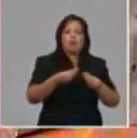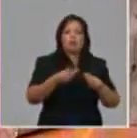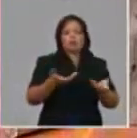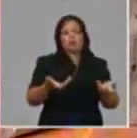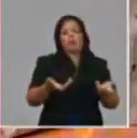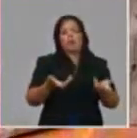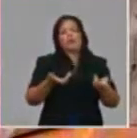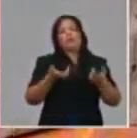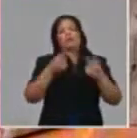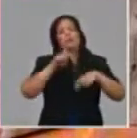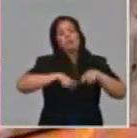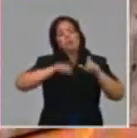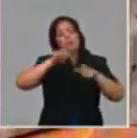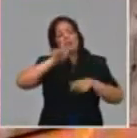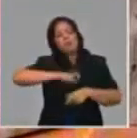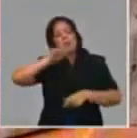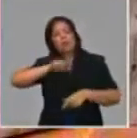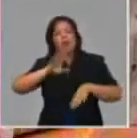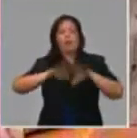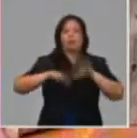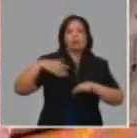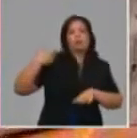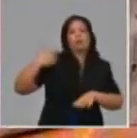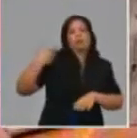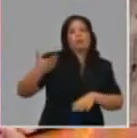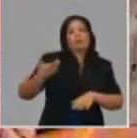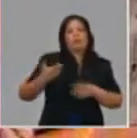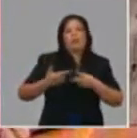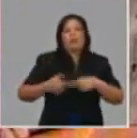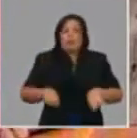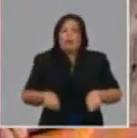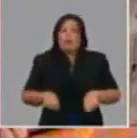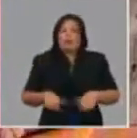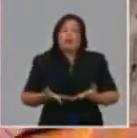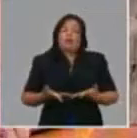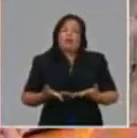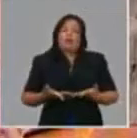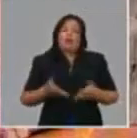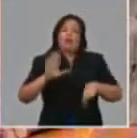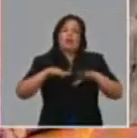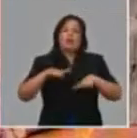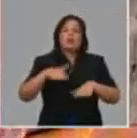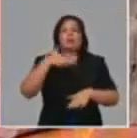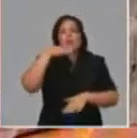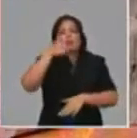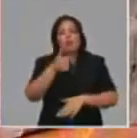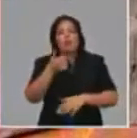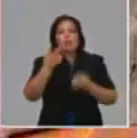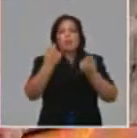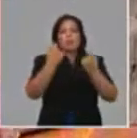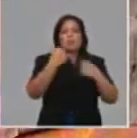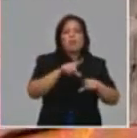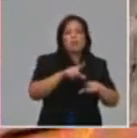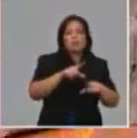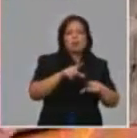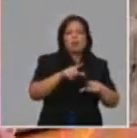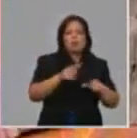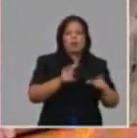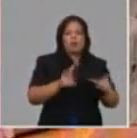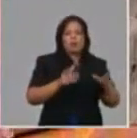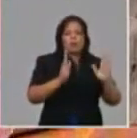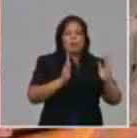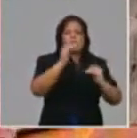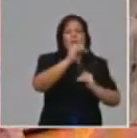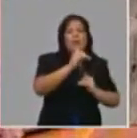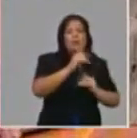Pero preferimos que era, o sea, consideramos que era preferible venderlo a granel, llamando siempre a nuestros